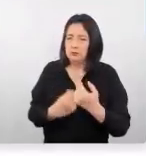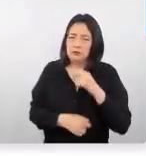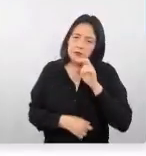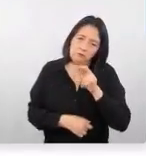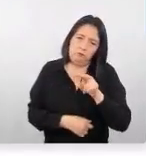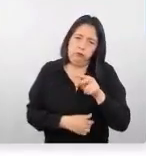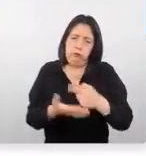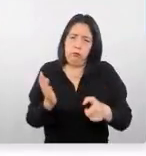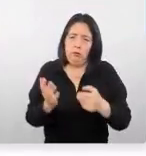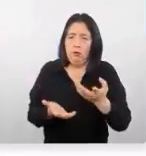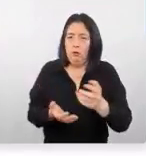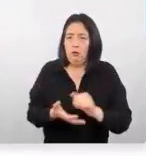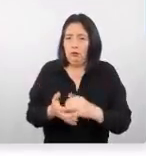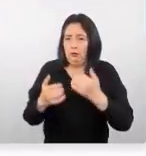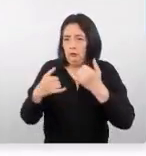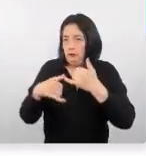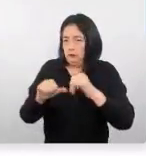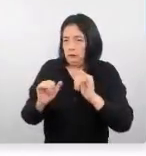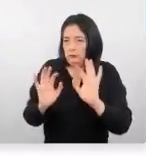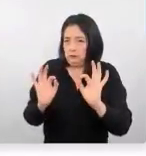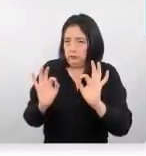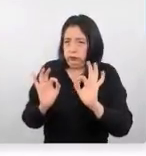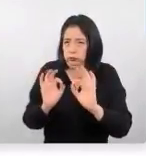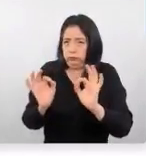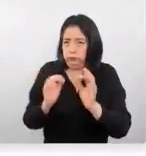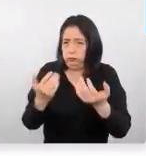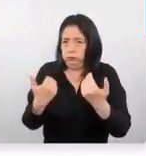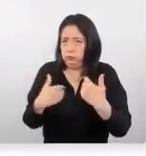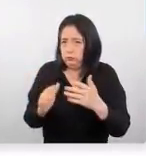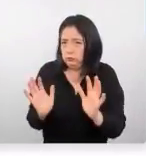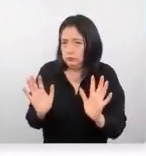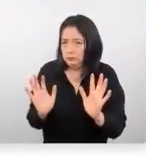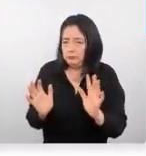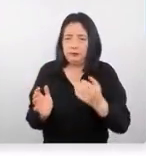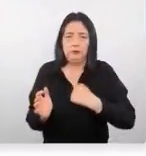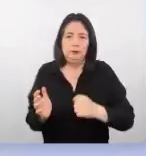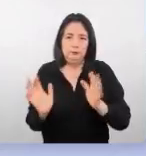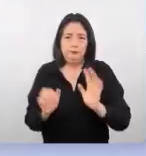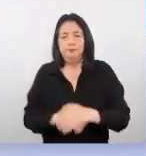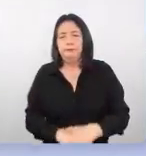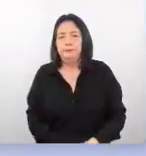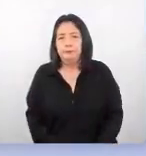no están en esa etapa donde tienen o viajan con niños.